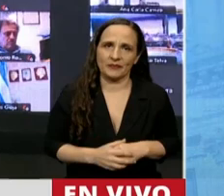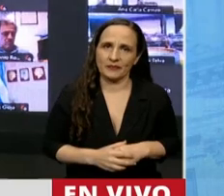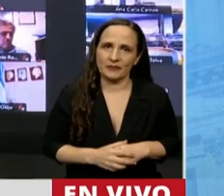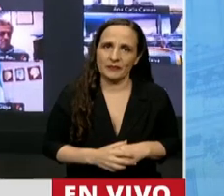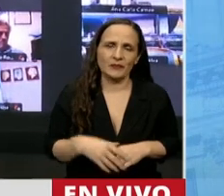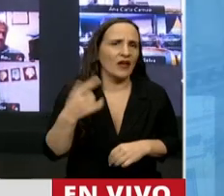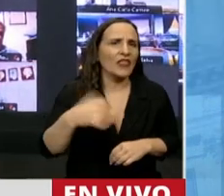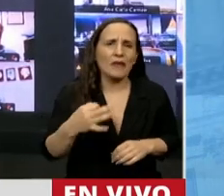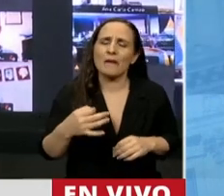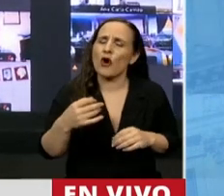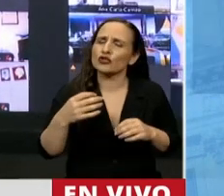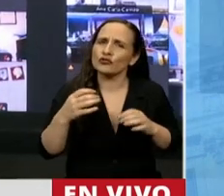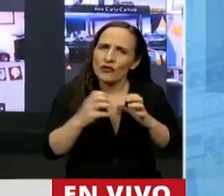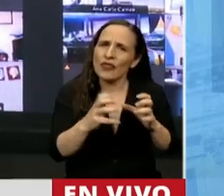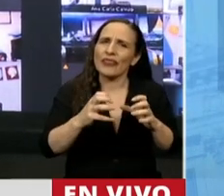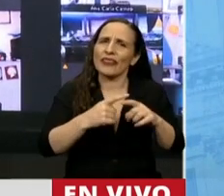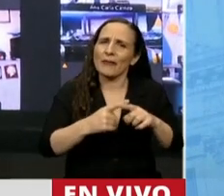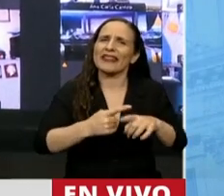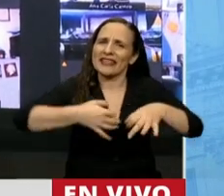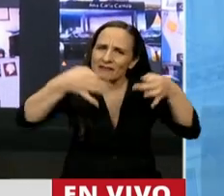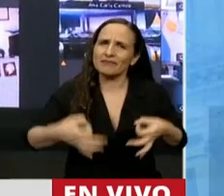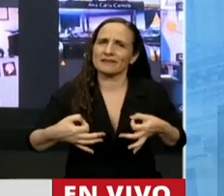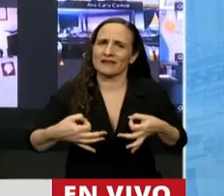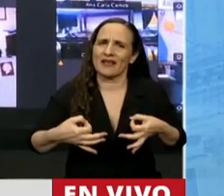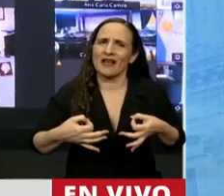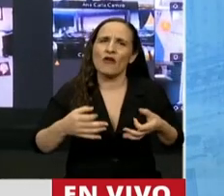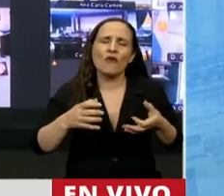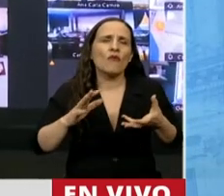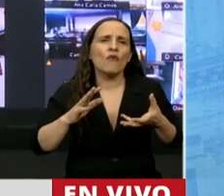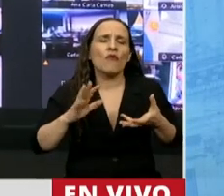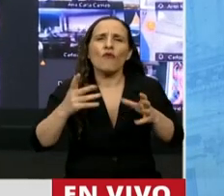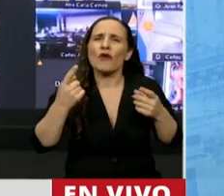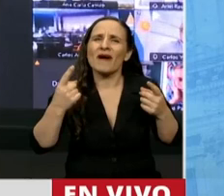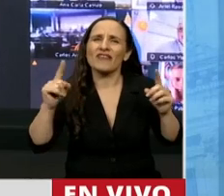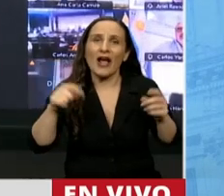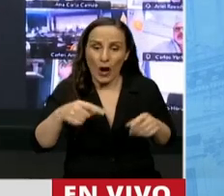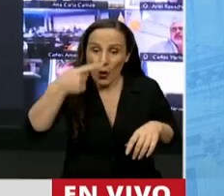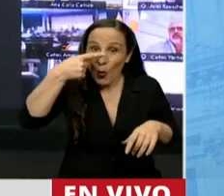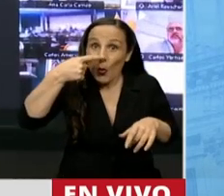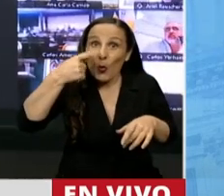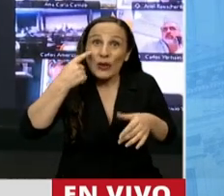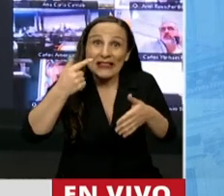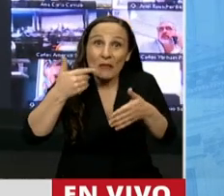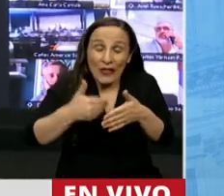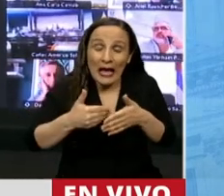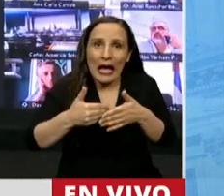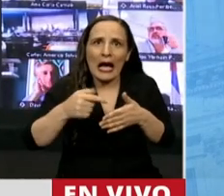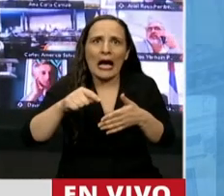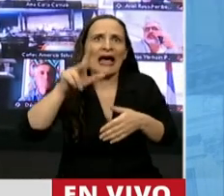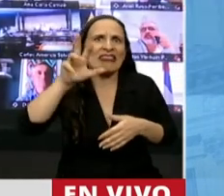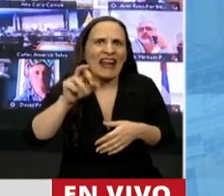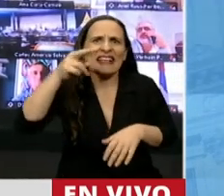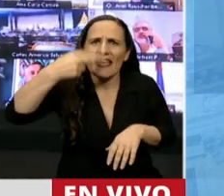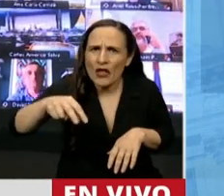que podamos discutir todos. Merece que podamos discutir en otro contexto. No el último día de sesiones ordinarias, un